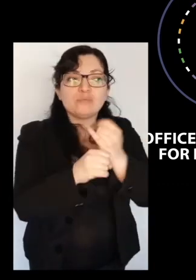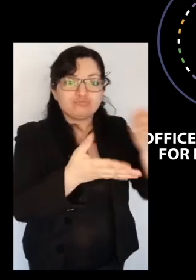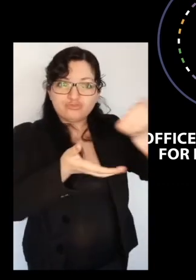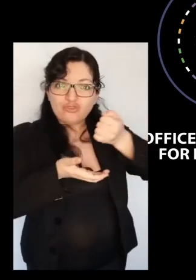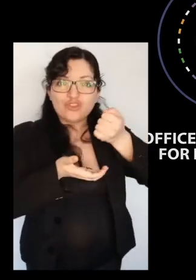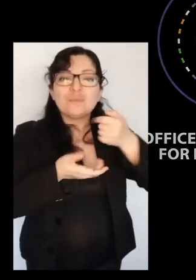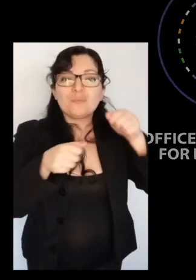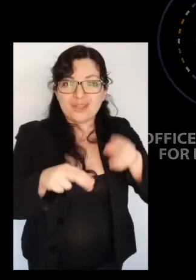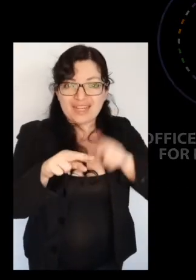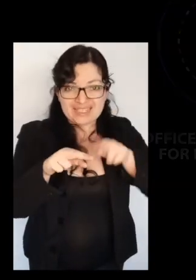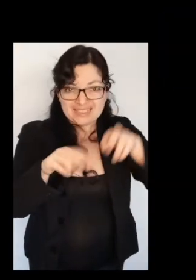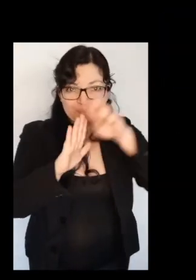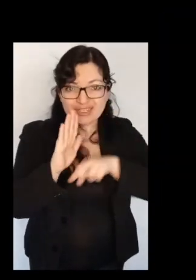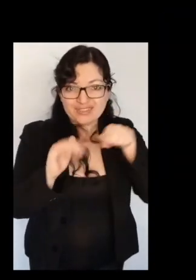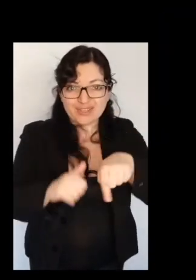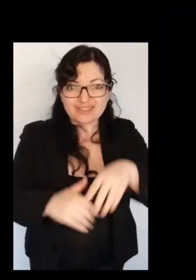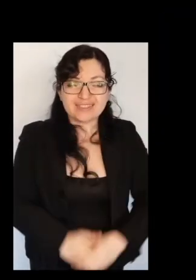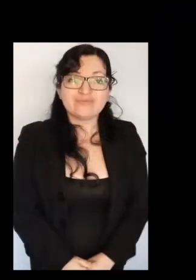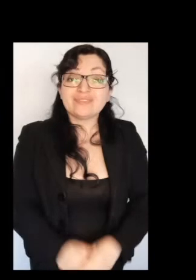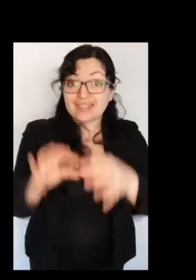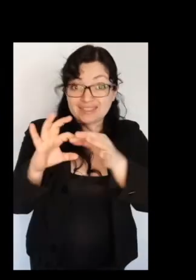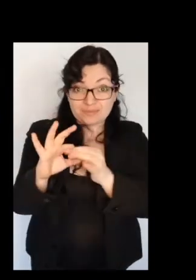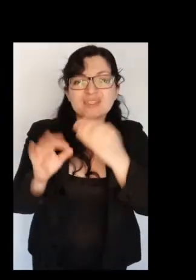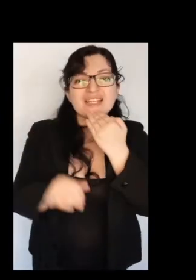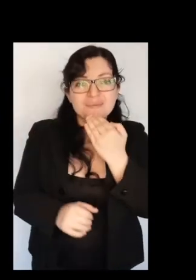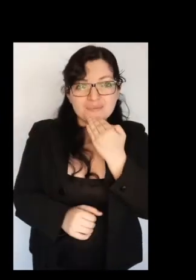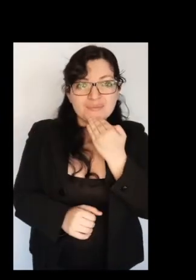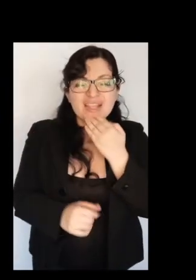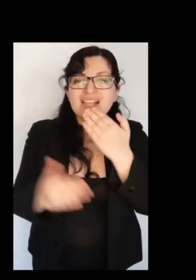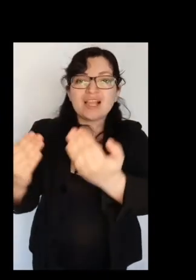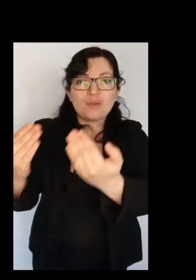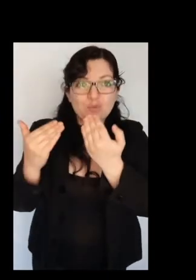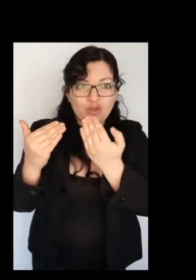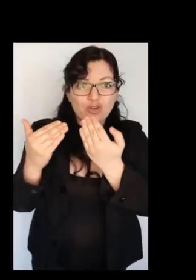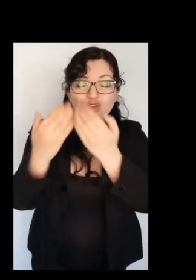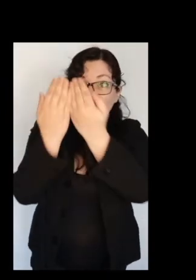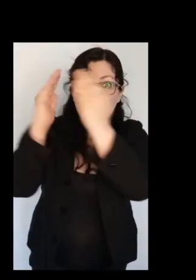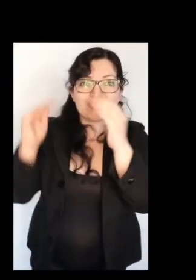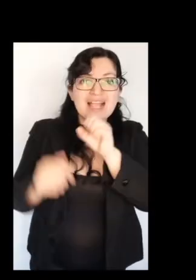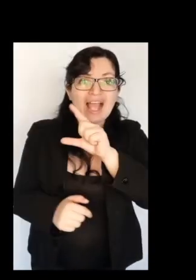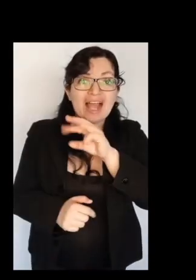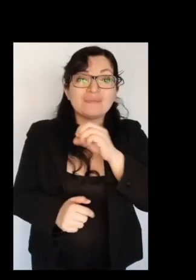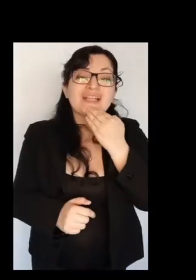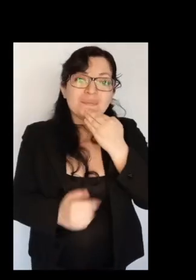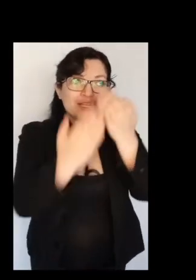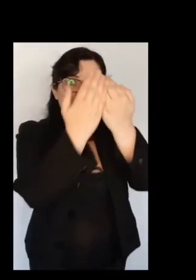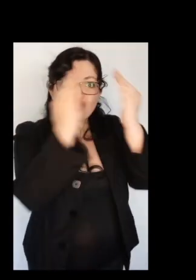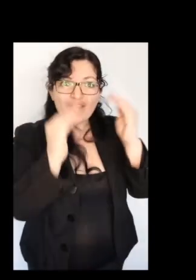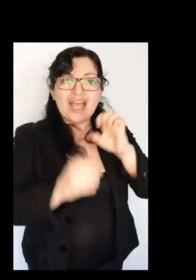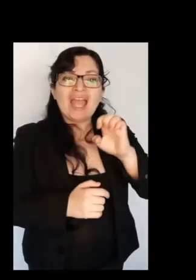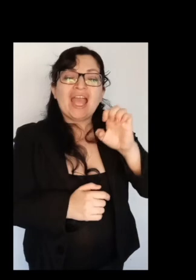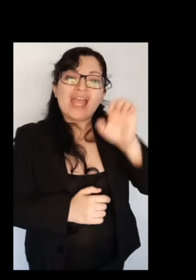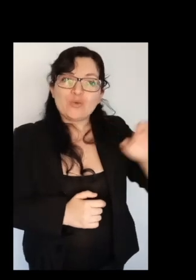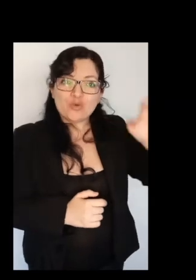realización de este proyecto. Agradecemos también el apoyo del Observatorio ALMA y el Observatorio Europeo